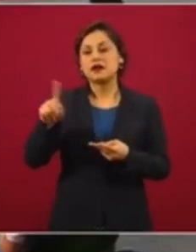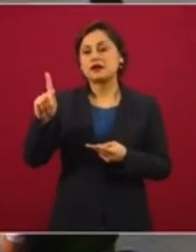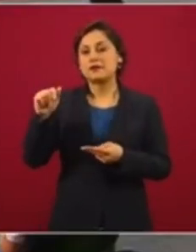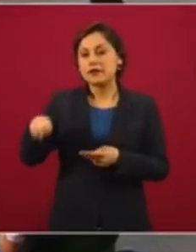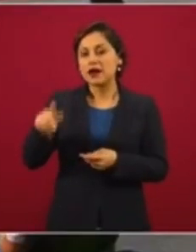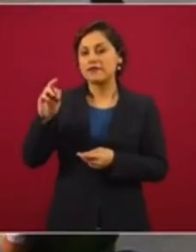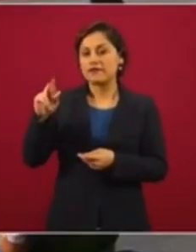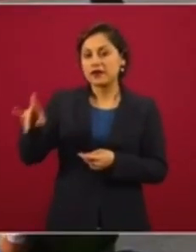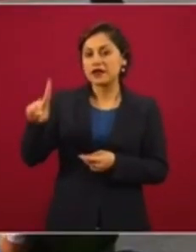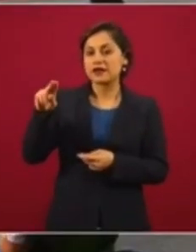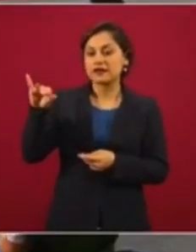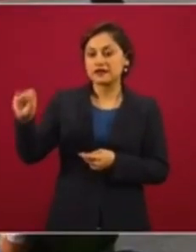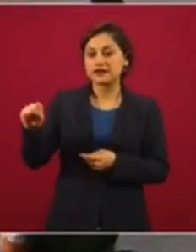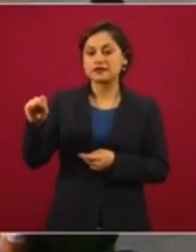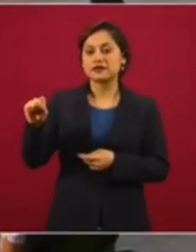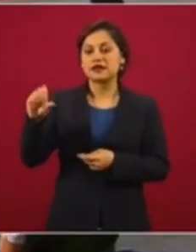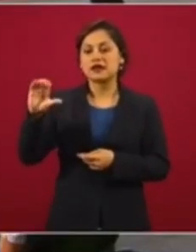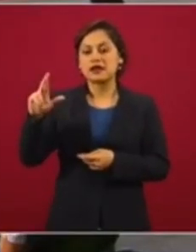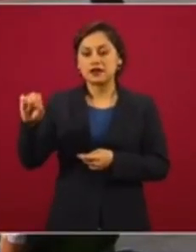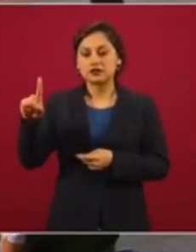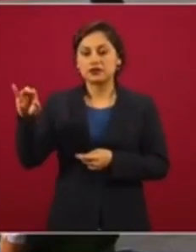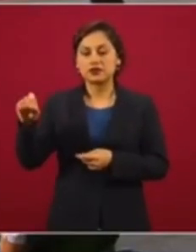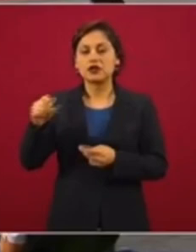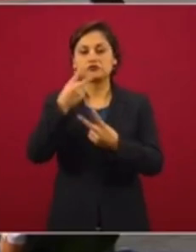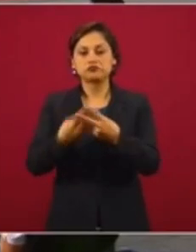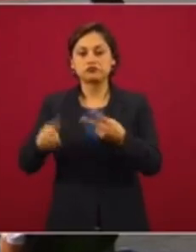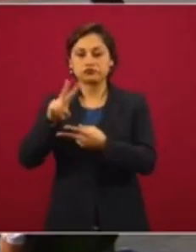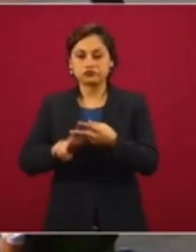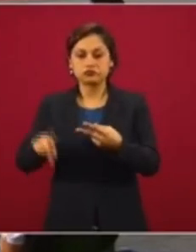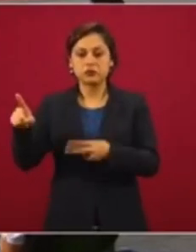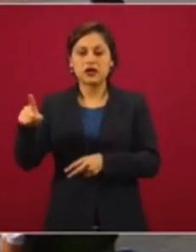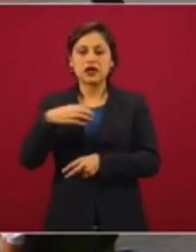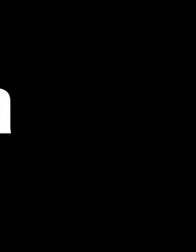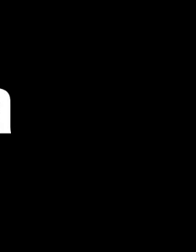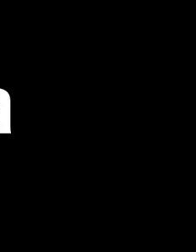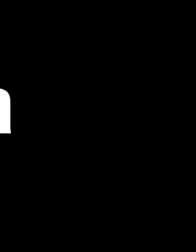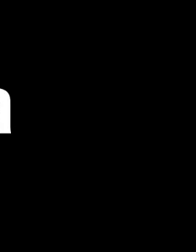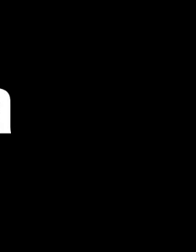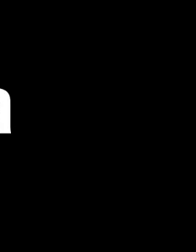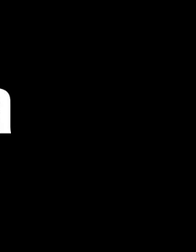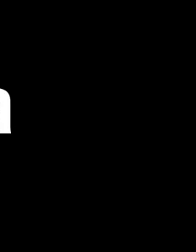Nisdre, Sercar, Loret, Fernando Belauzarán y los hashtags del CACAS y AMLO, MX te reclama.